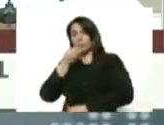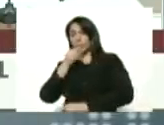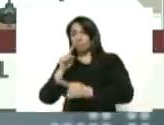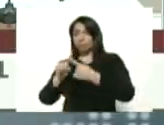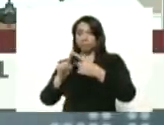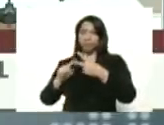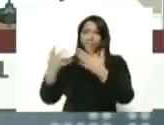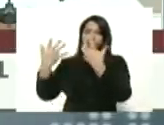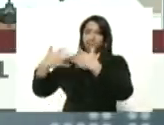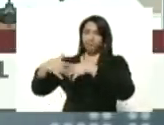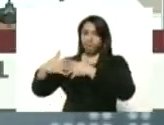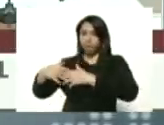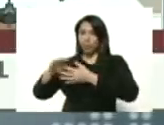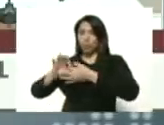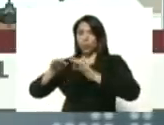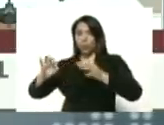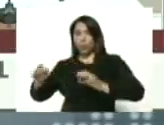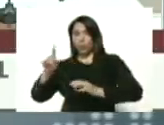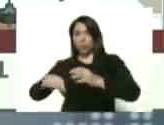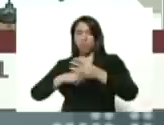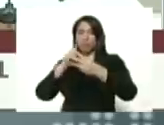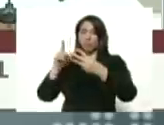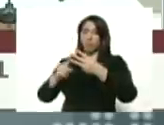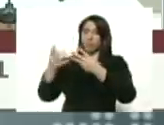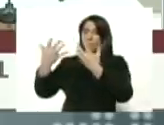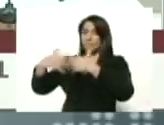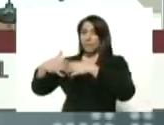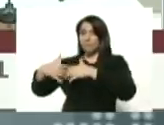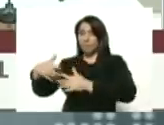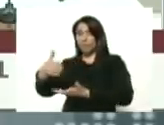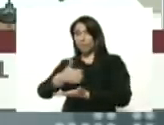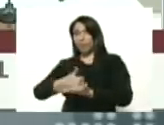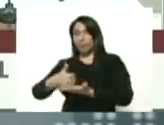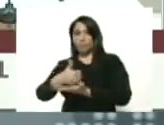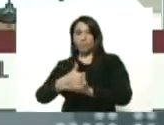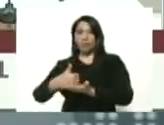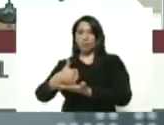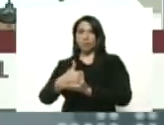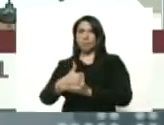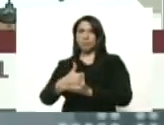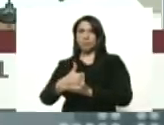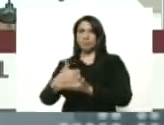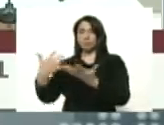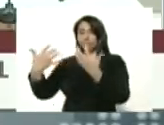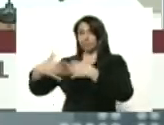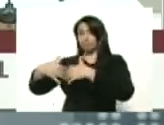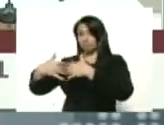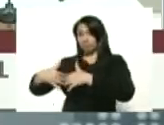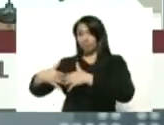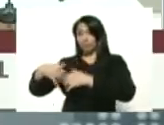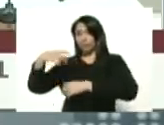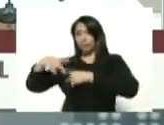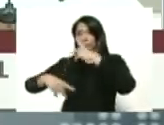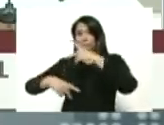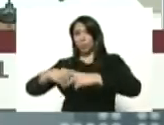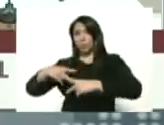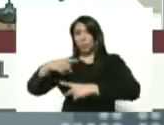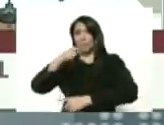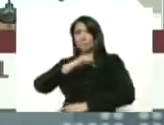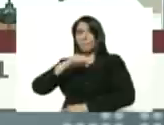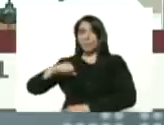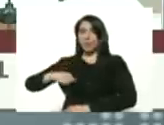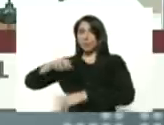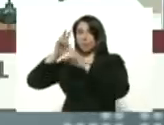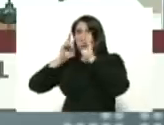industrias de cadena industrias farmacéuticas farmacias industrias que producen artículos de higiene y aseo